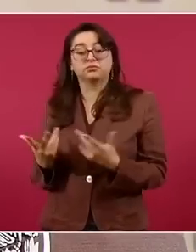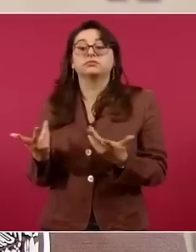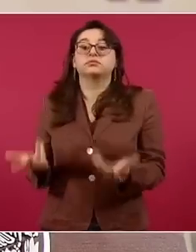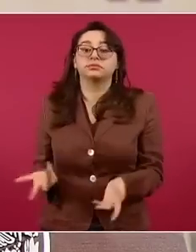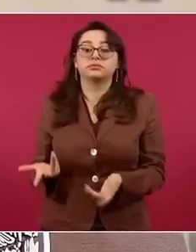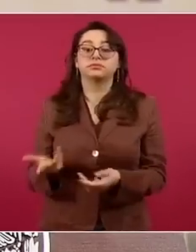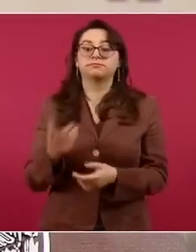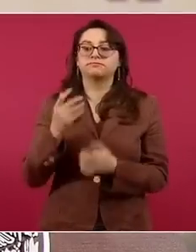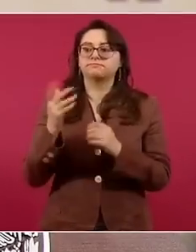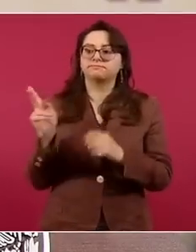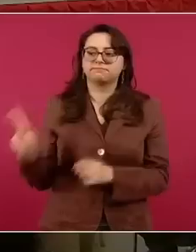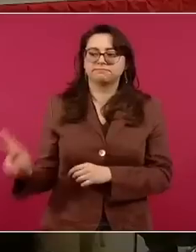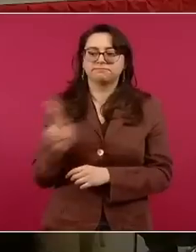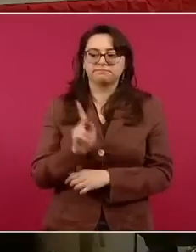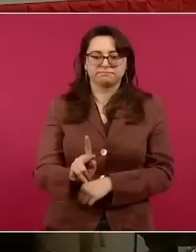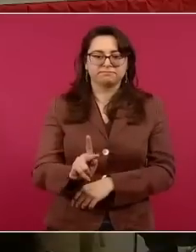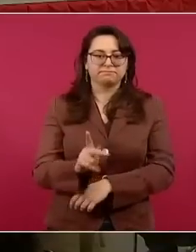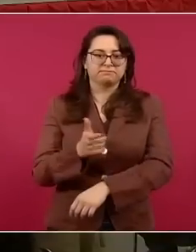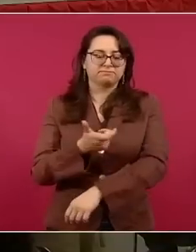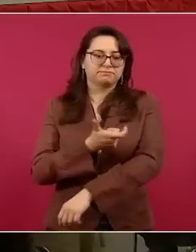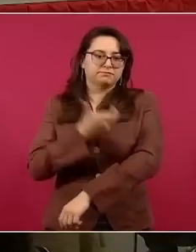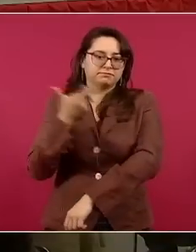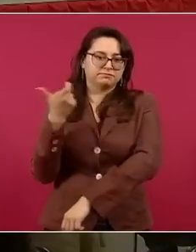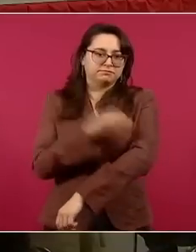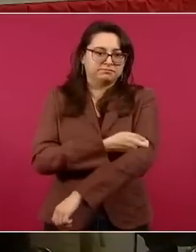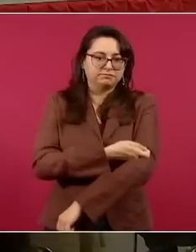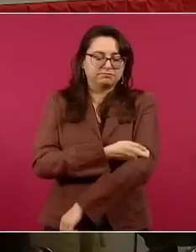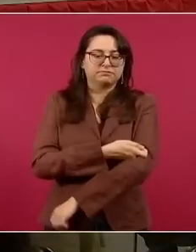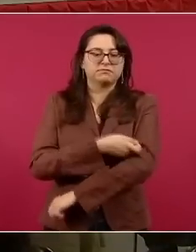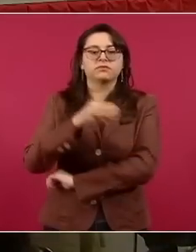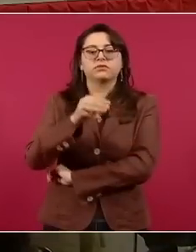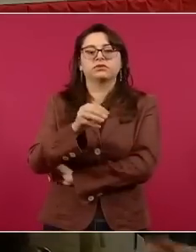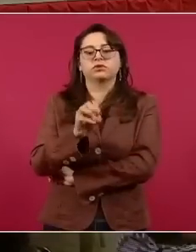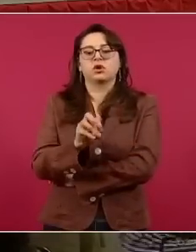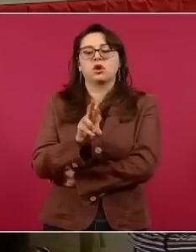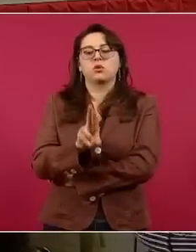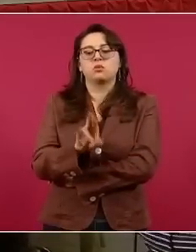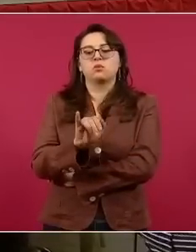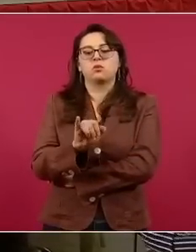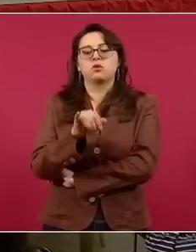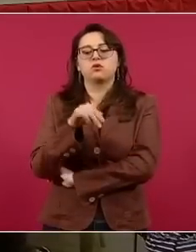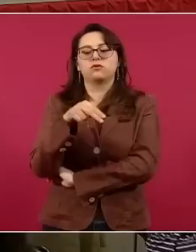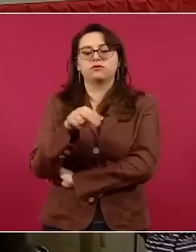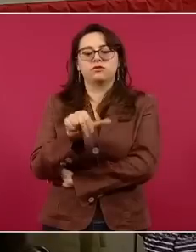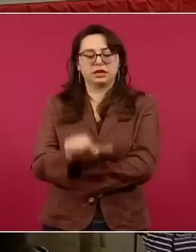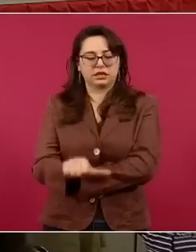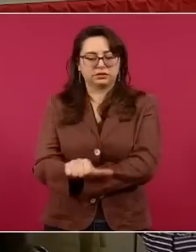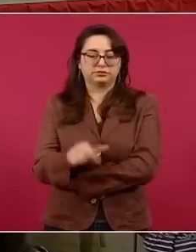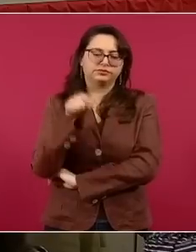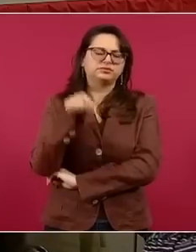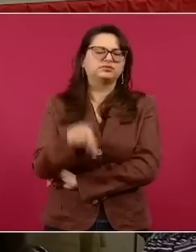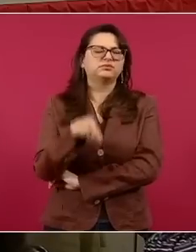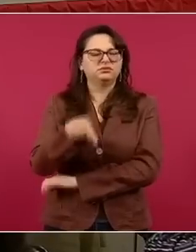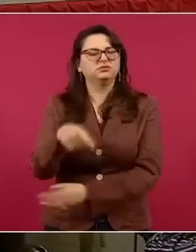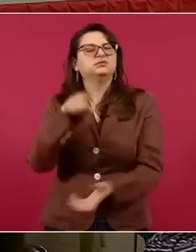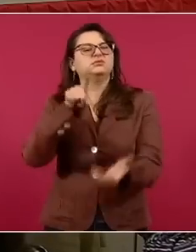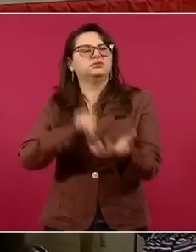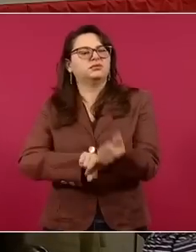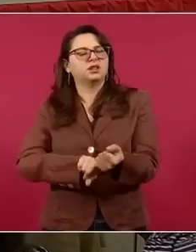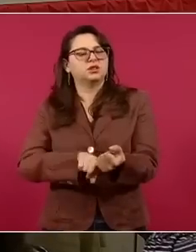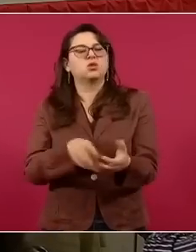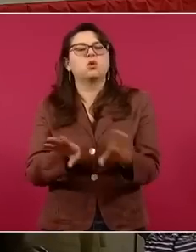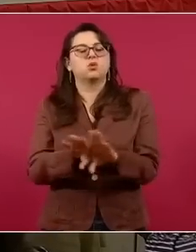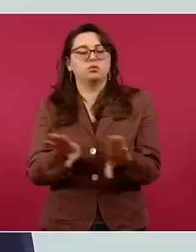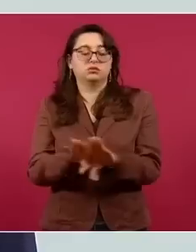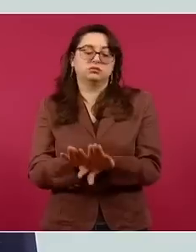opio, la goma de opio que se produce en las semillas de la amapola, esto desde hace siglos, al menos desde el siglo